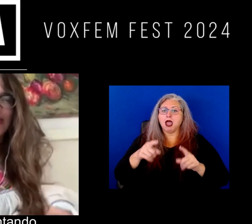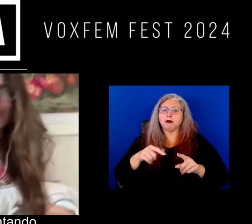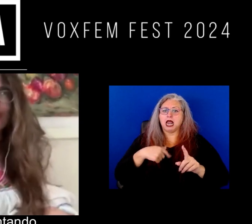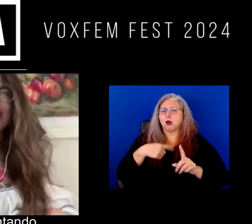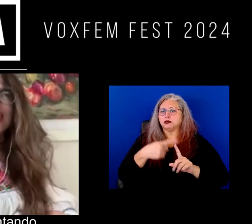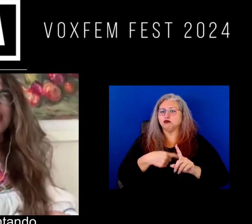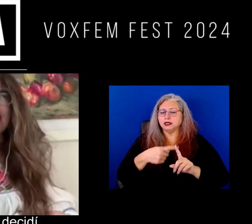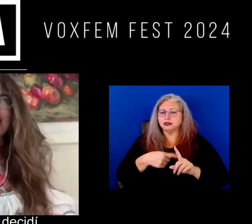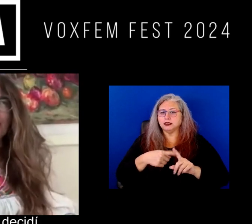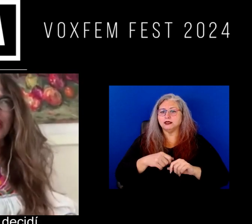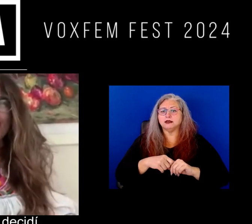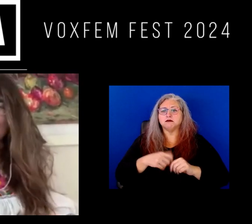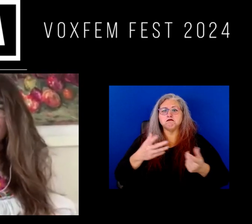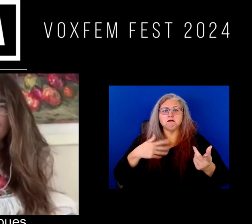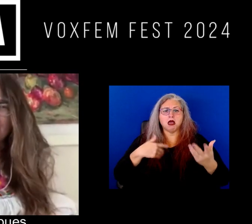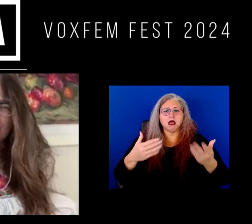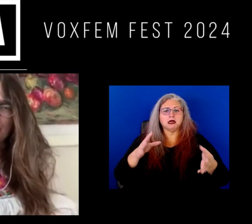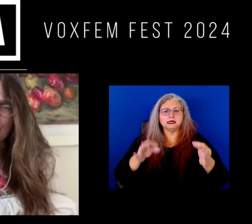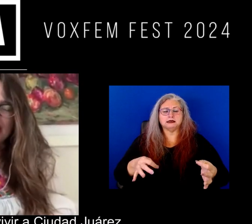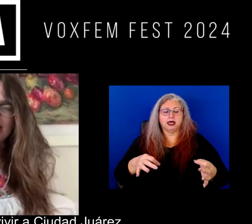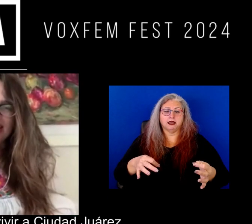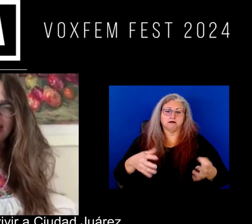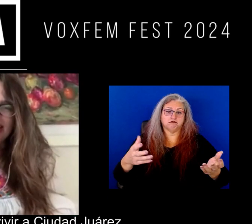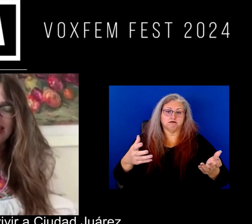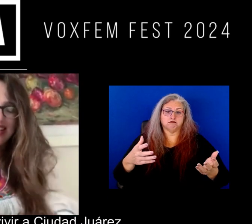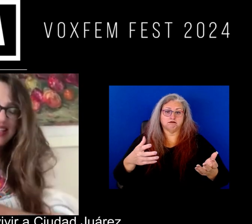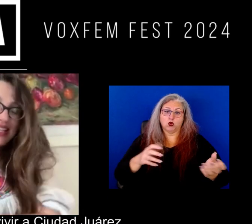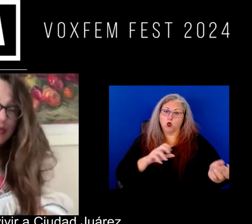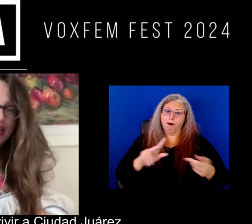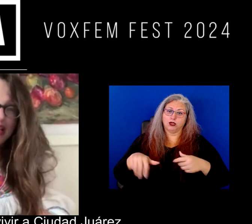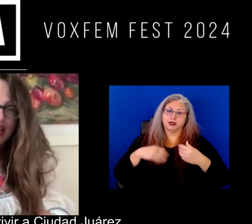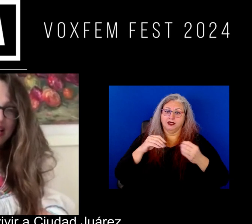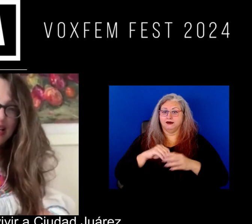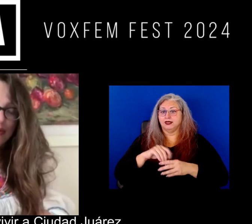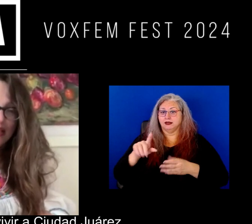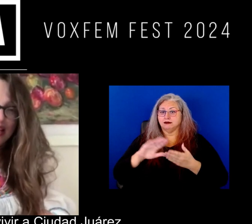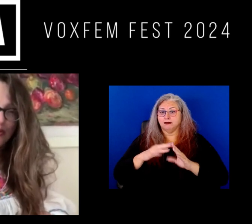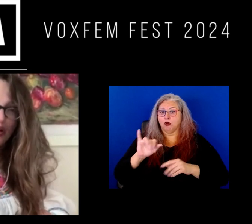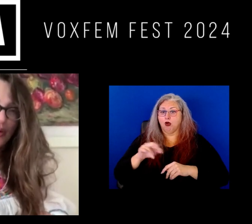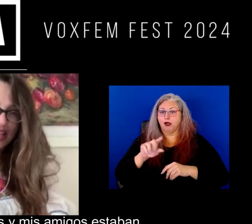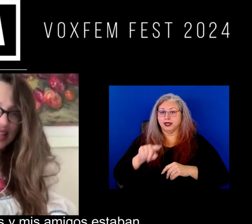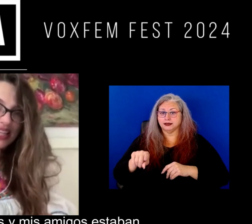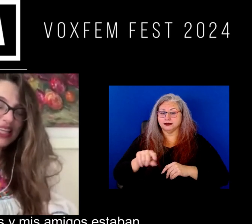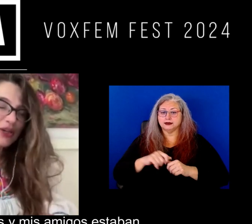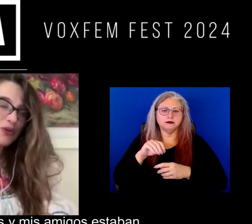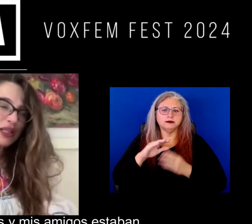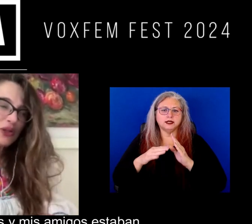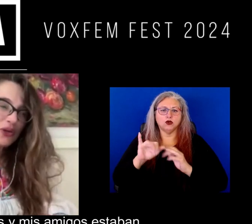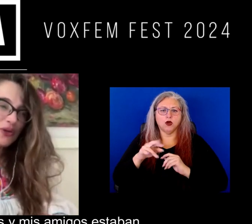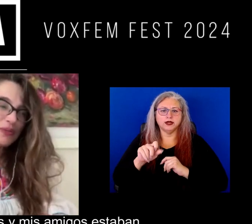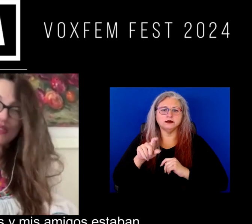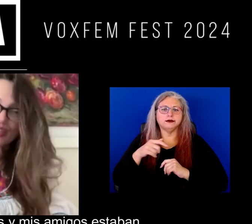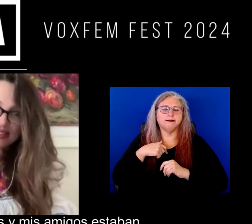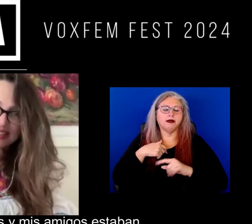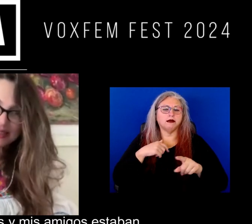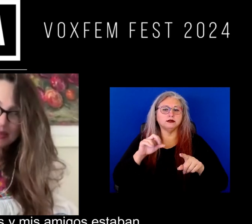rentando yo decidí pues regresarme a vivir a Ciudad Juárez cuando